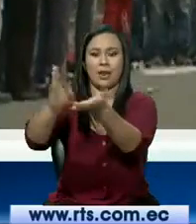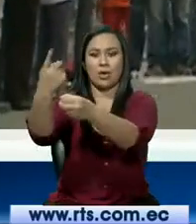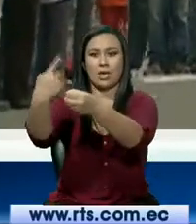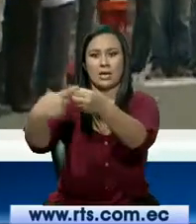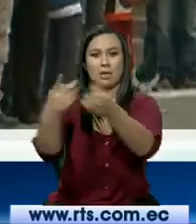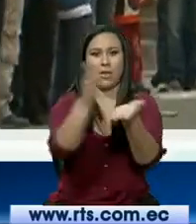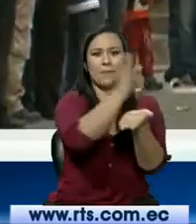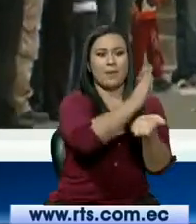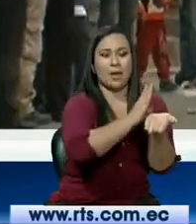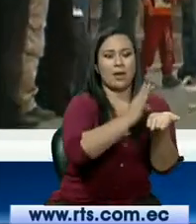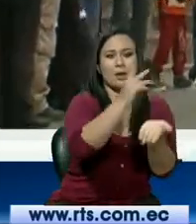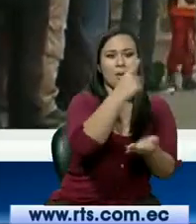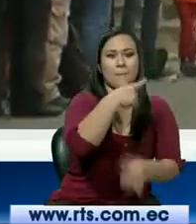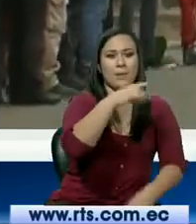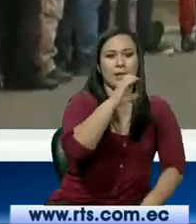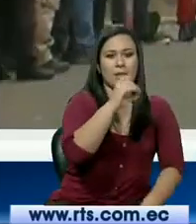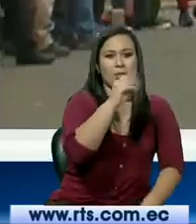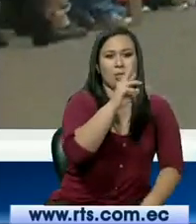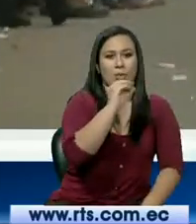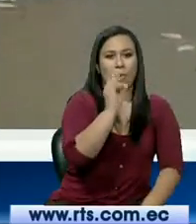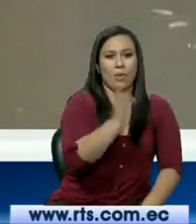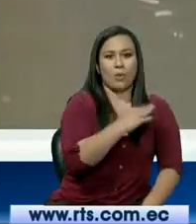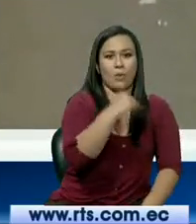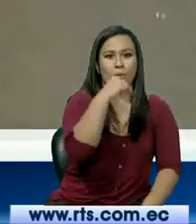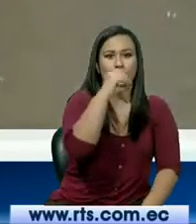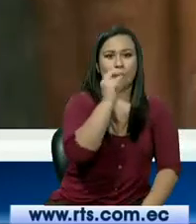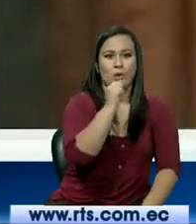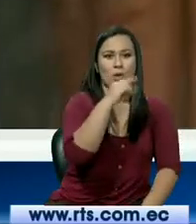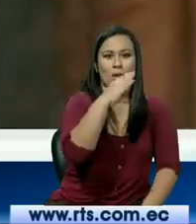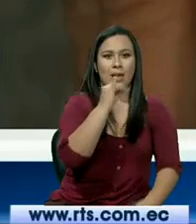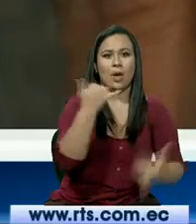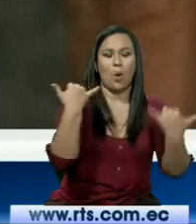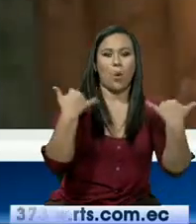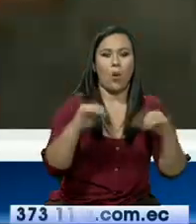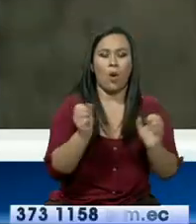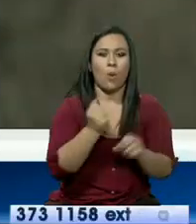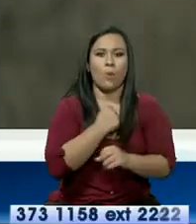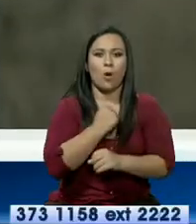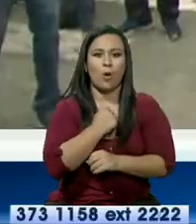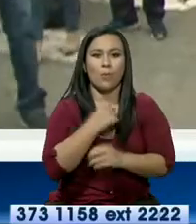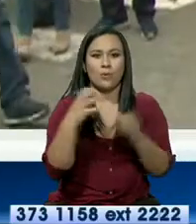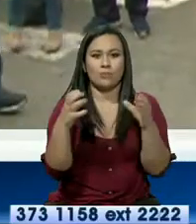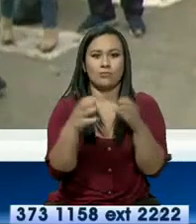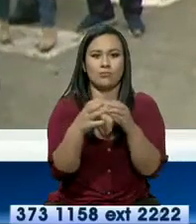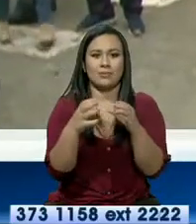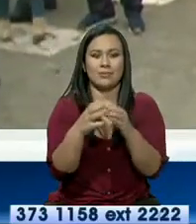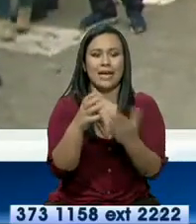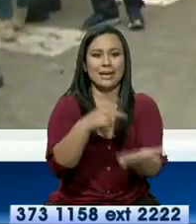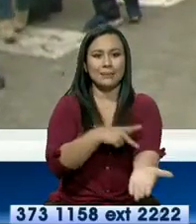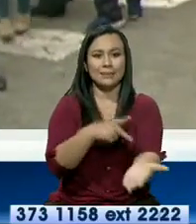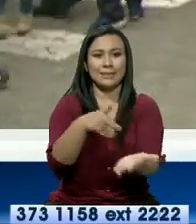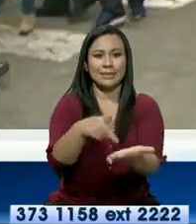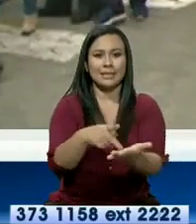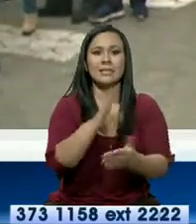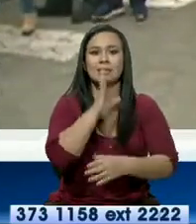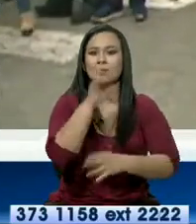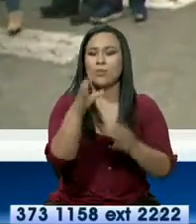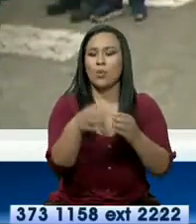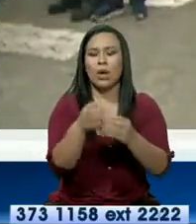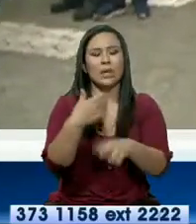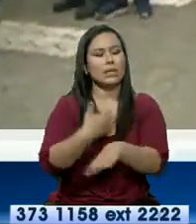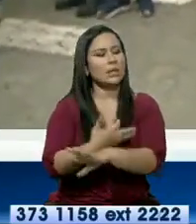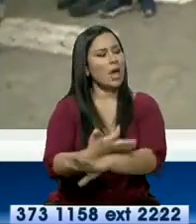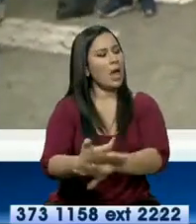en Pedro Moncayo. Esto ha permitido denominarlo como un juego regional. Desde tiempos inmemorables se juega en